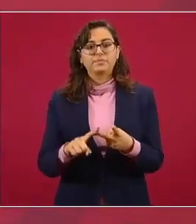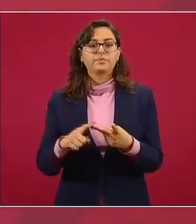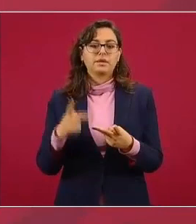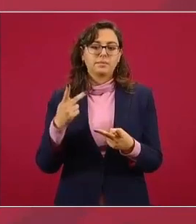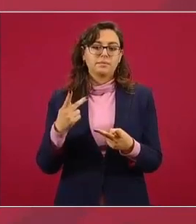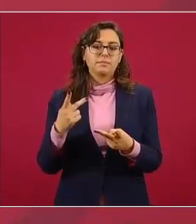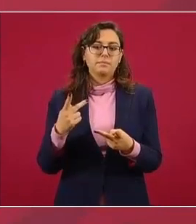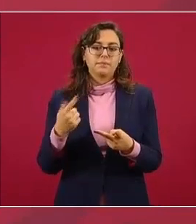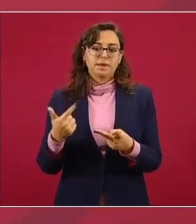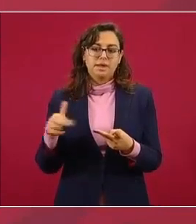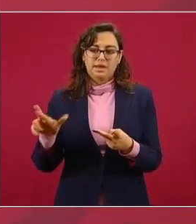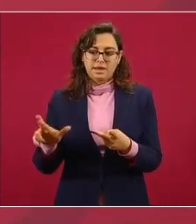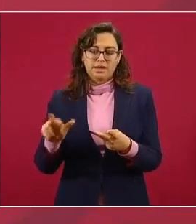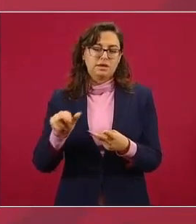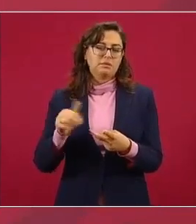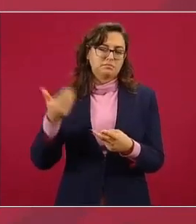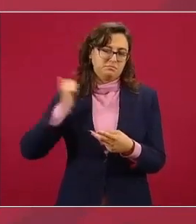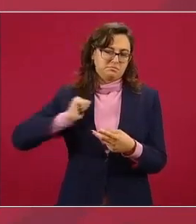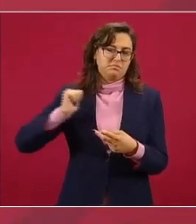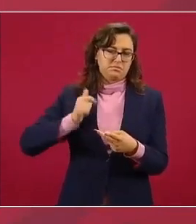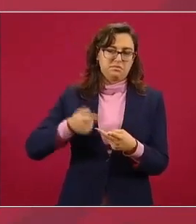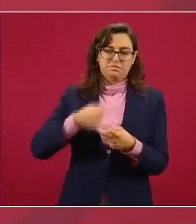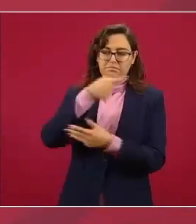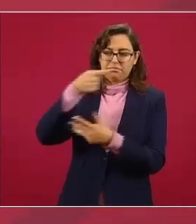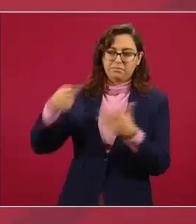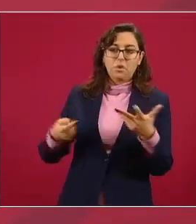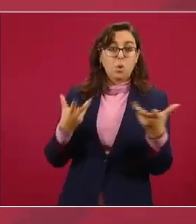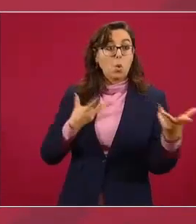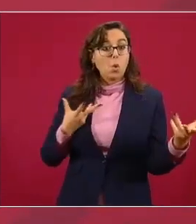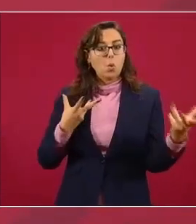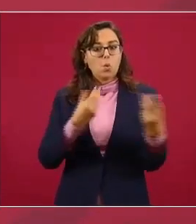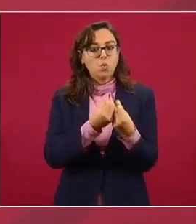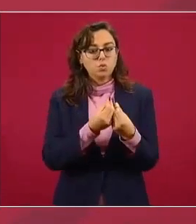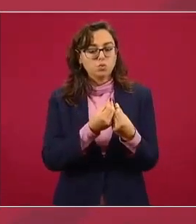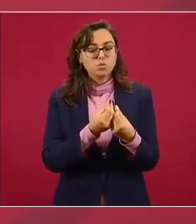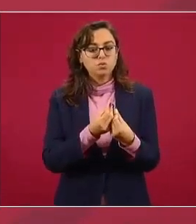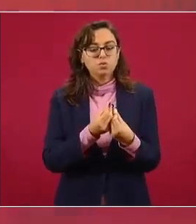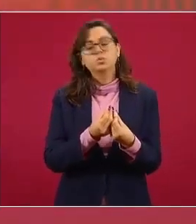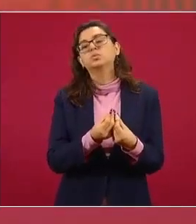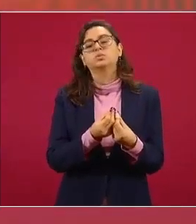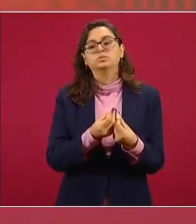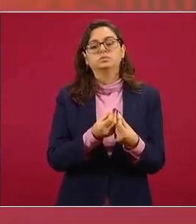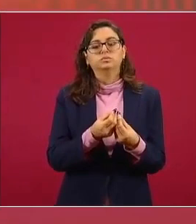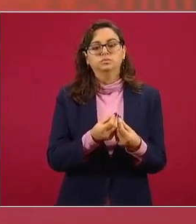instancias en esencia se tiene que compartir la información